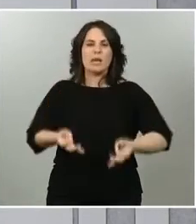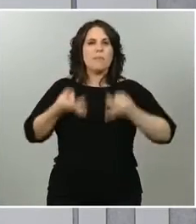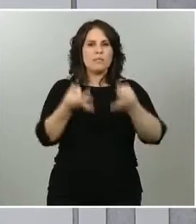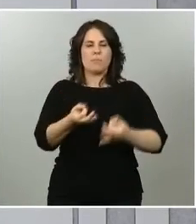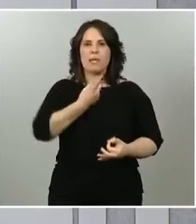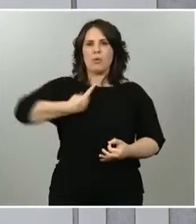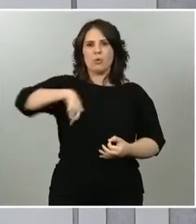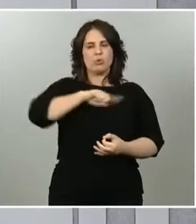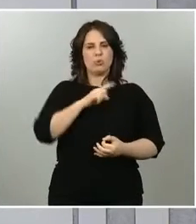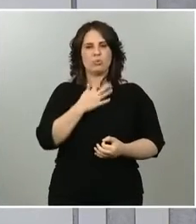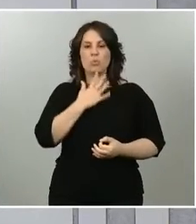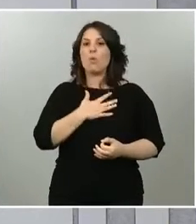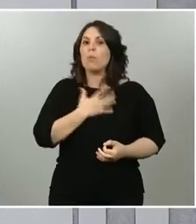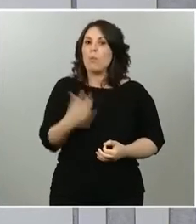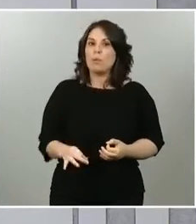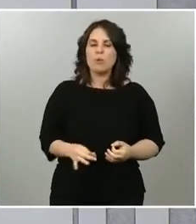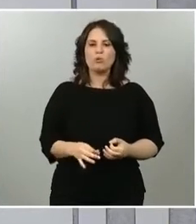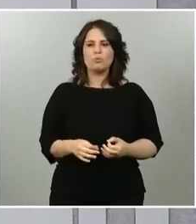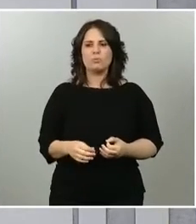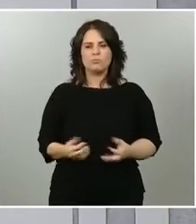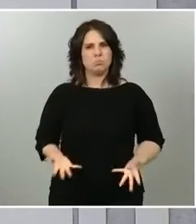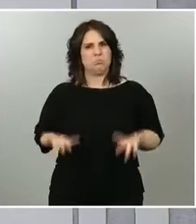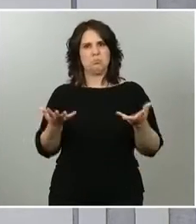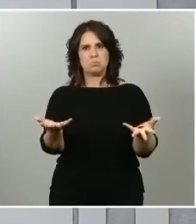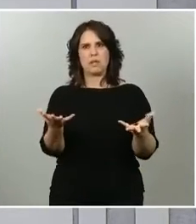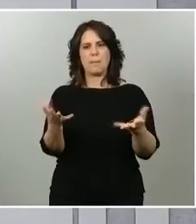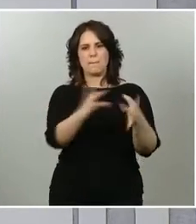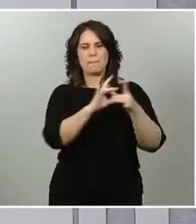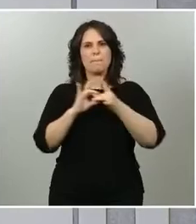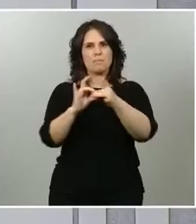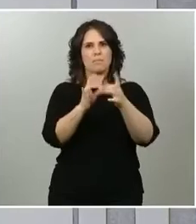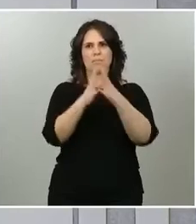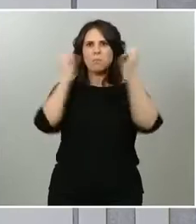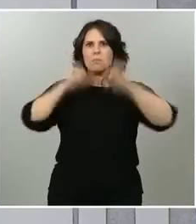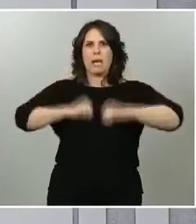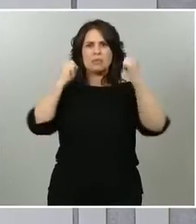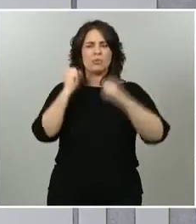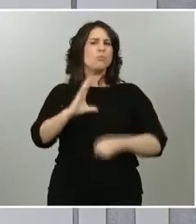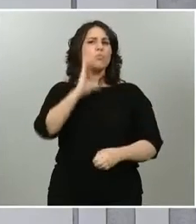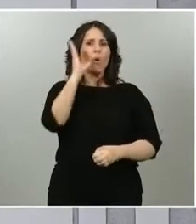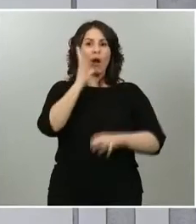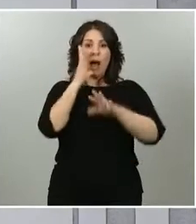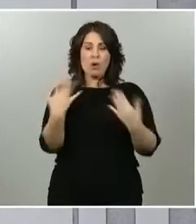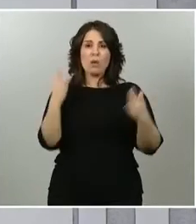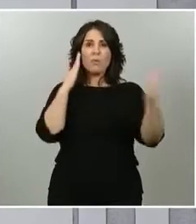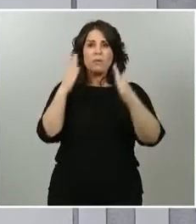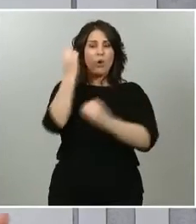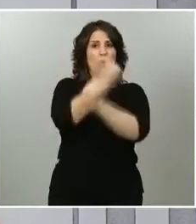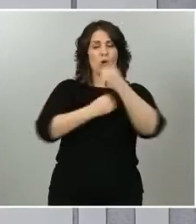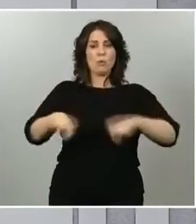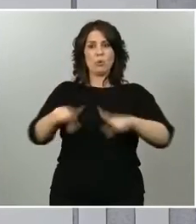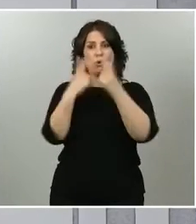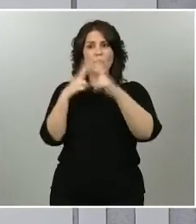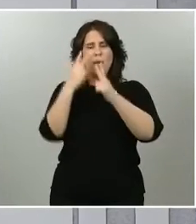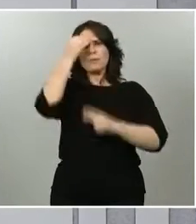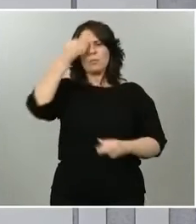a una gran alianza, a un gran pacto que creemos imprescindible para el momento económico y social que vive nuestro país. Y,